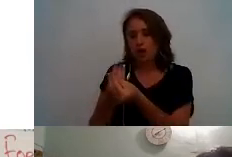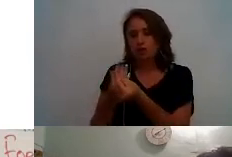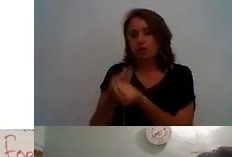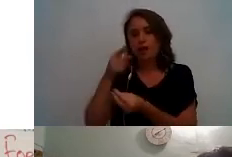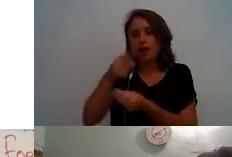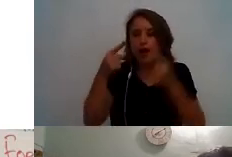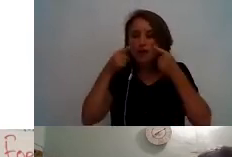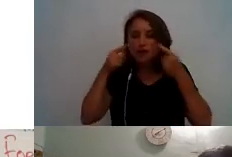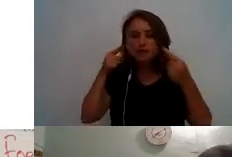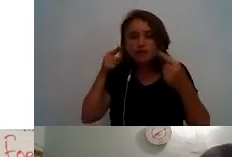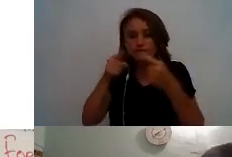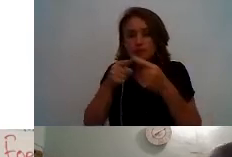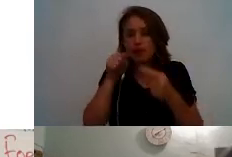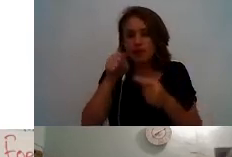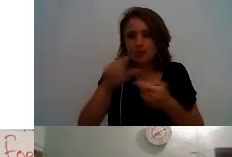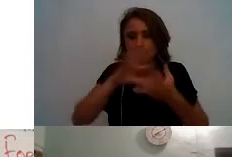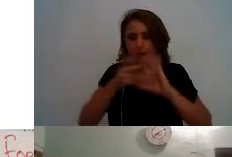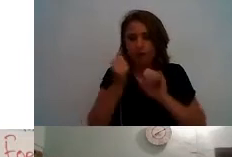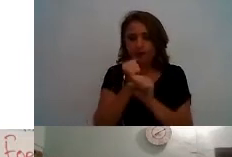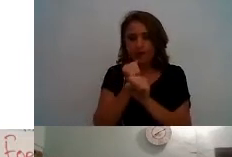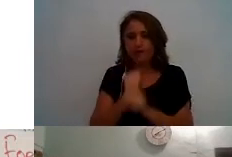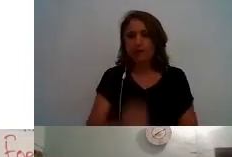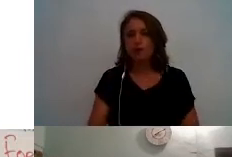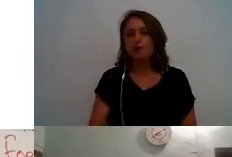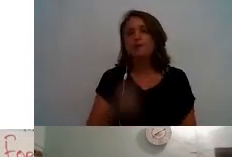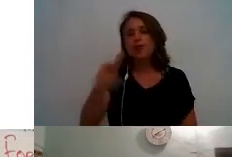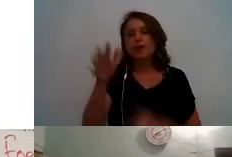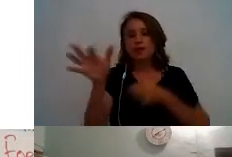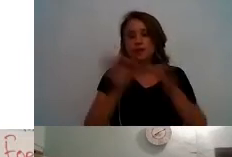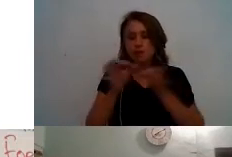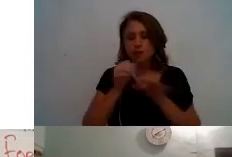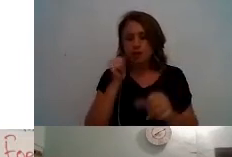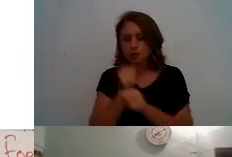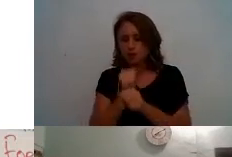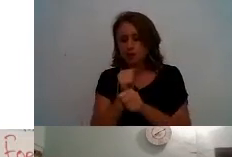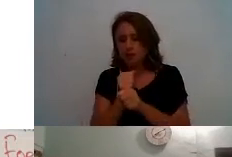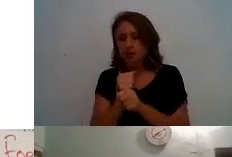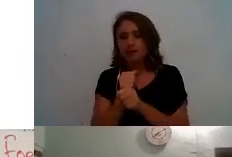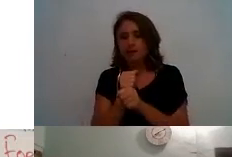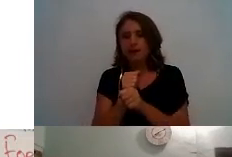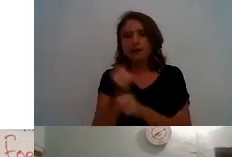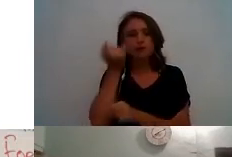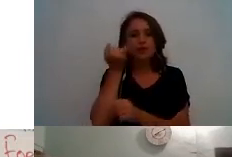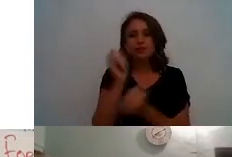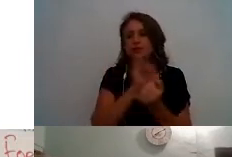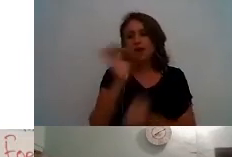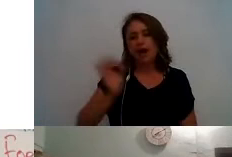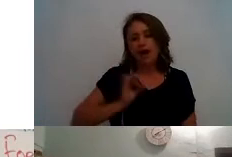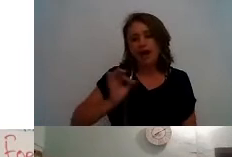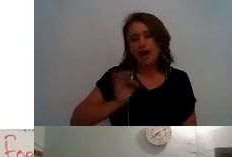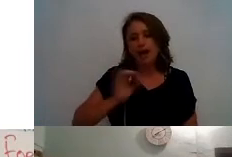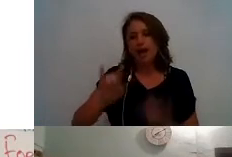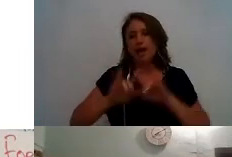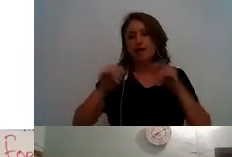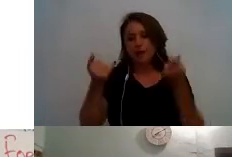esta metodología entonces bueno como parte de este plan de acción una vez bueno habiendo hecho todo este examen de la realidad habiendo